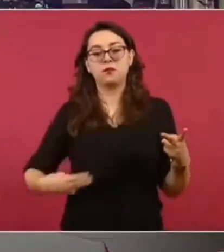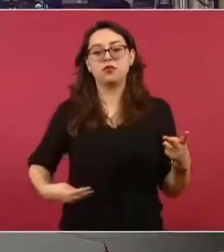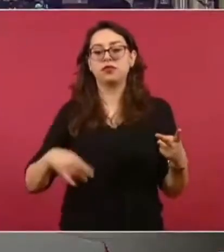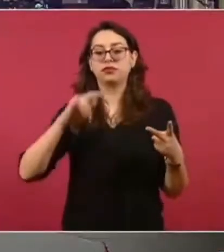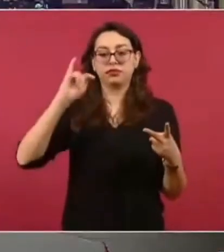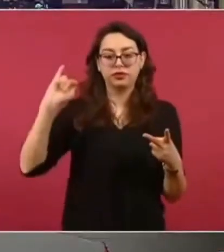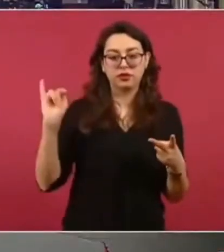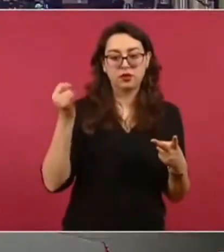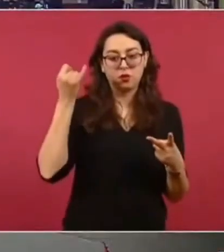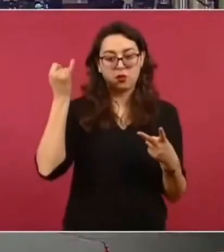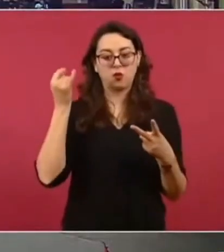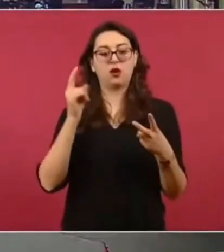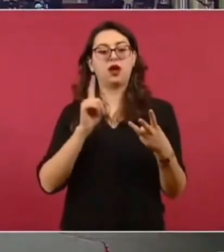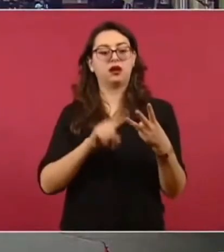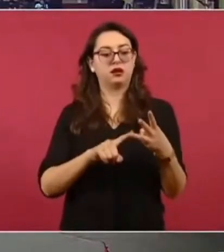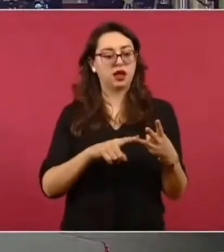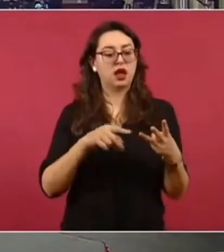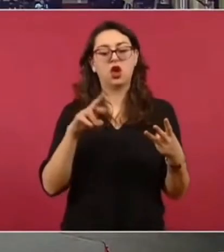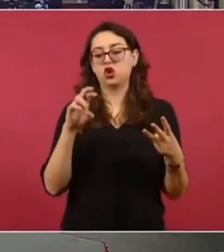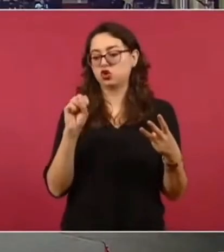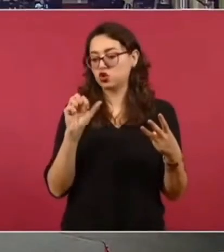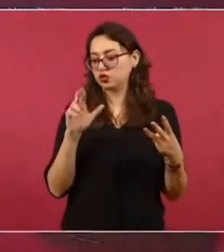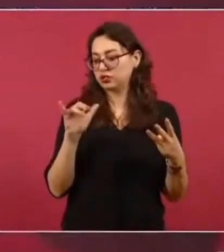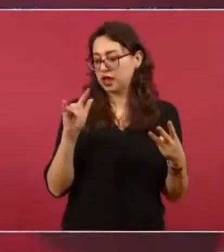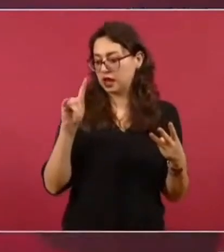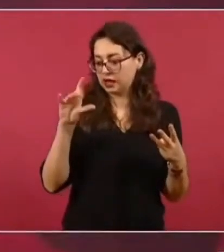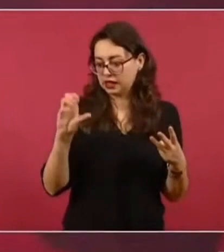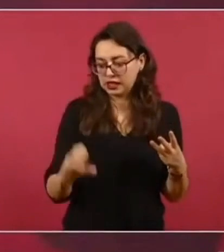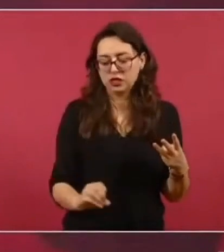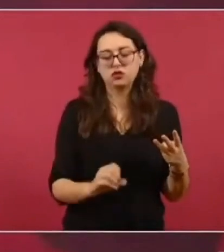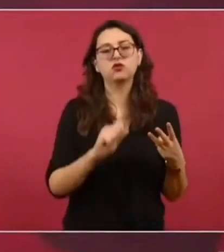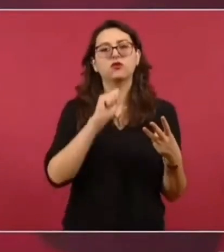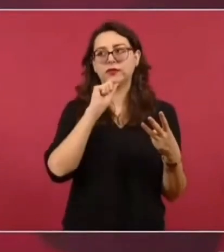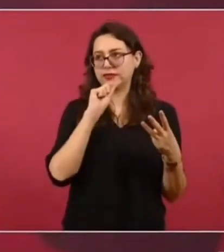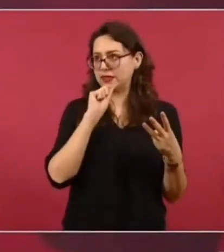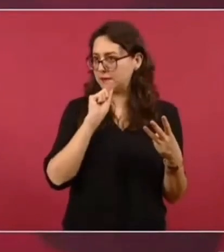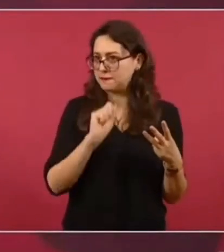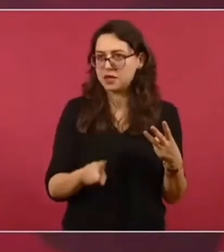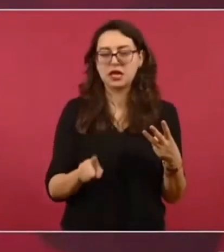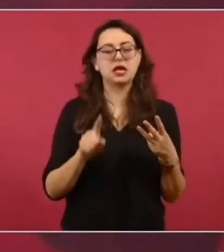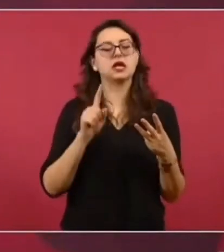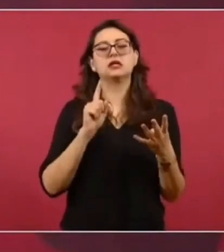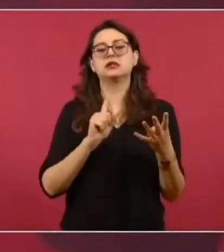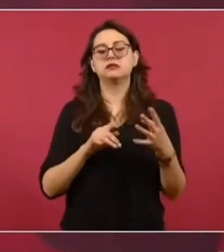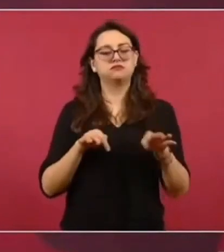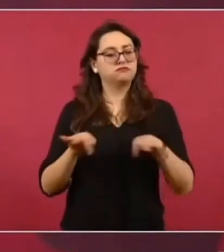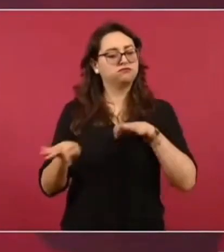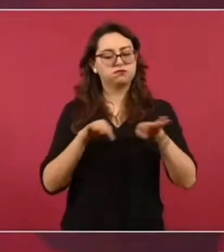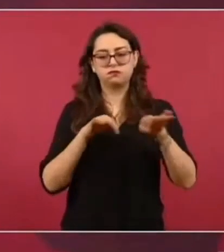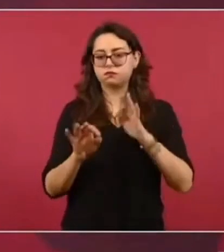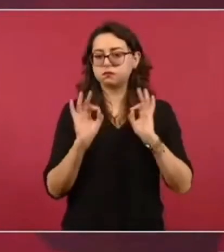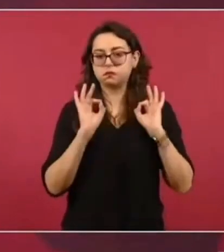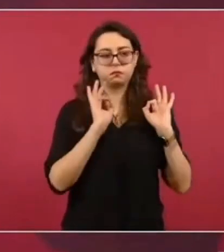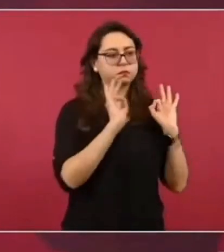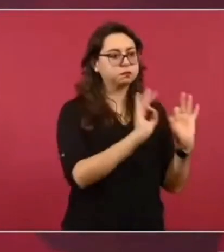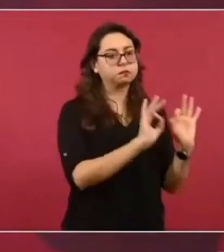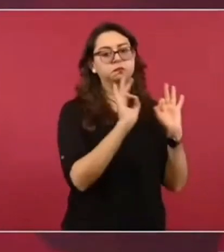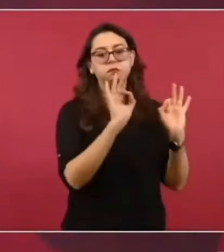presidenta municipal de Rosarito, muy buen trabajo. Acabamos de